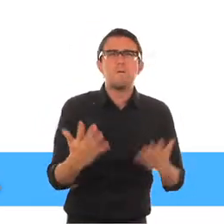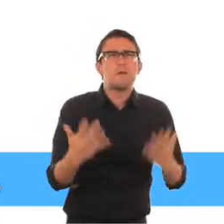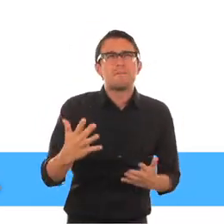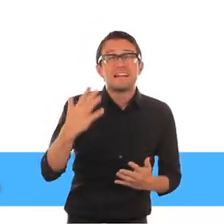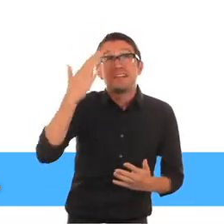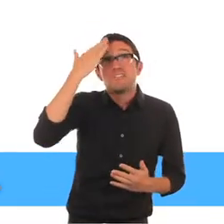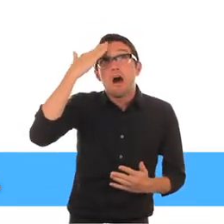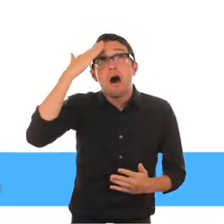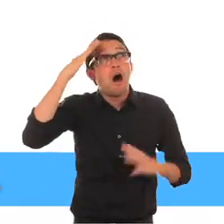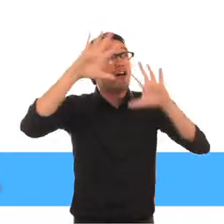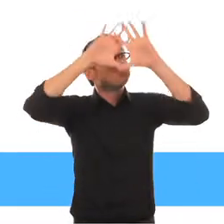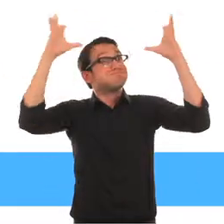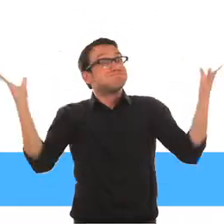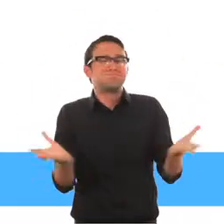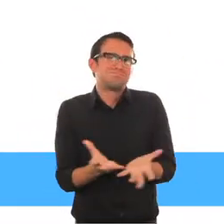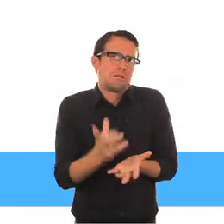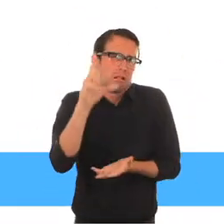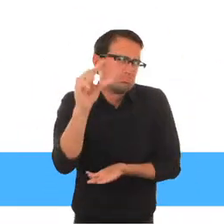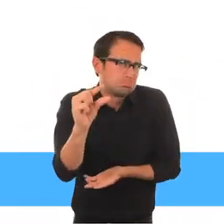condescendiente e irrespetuoso.